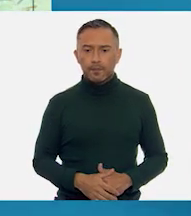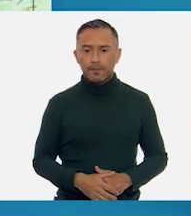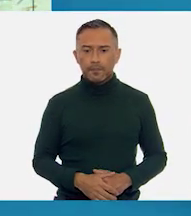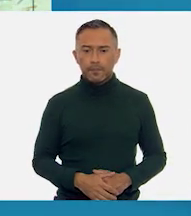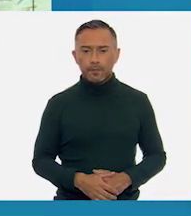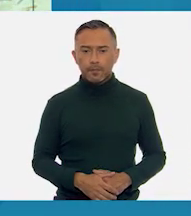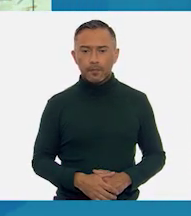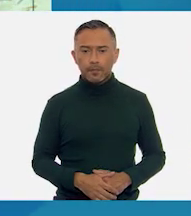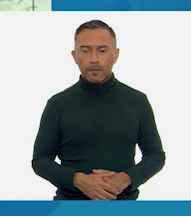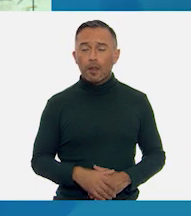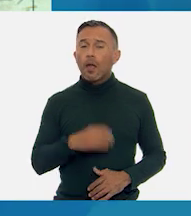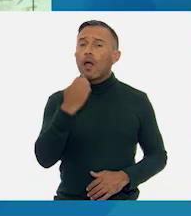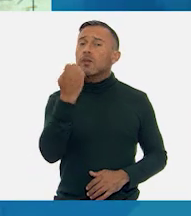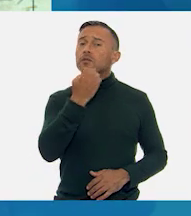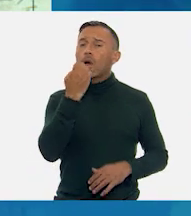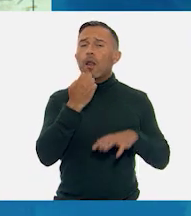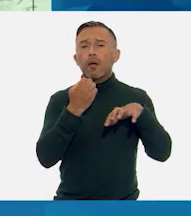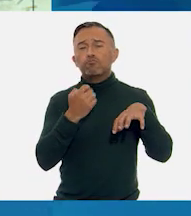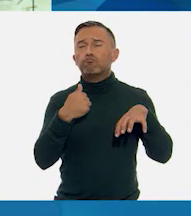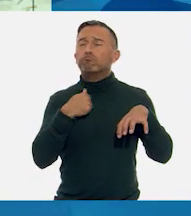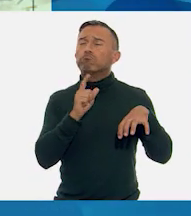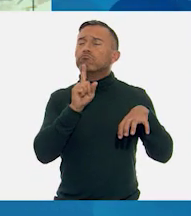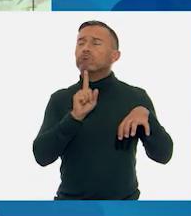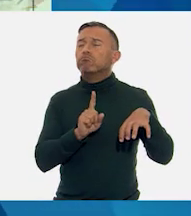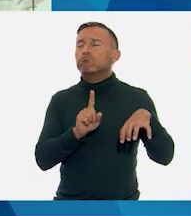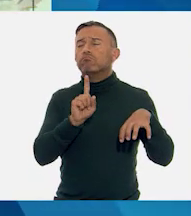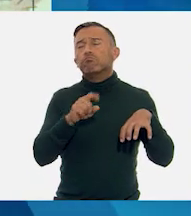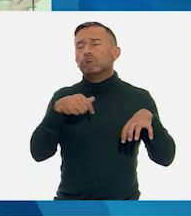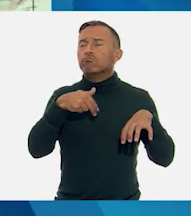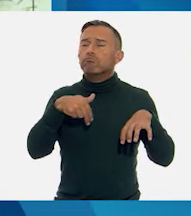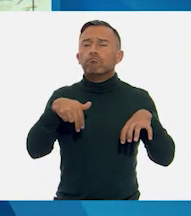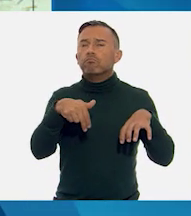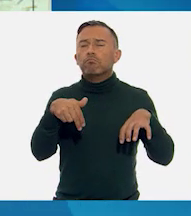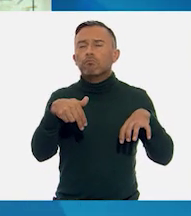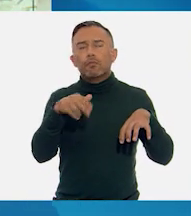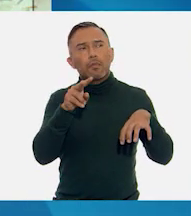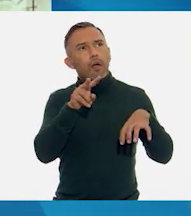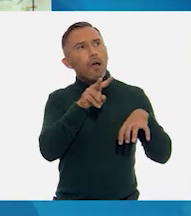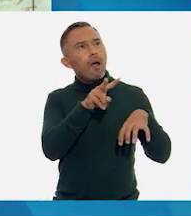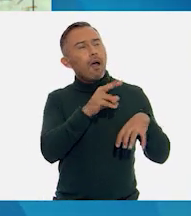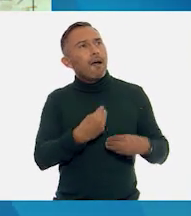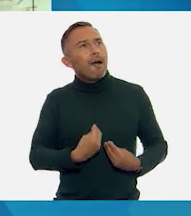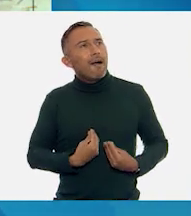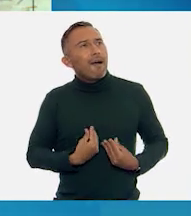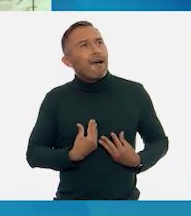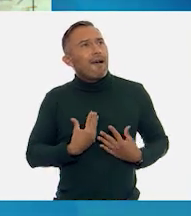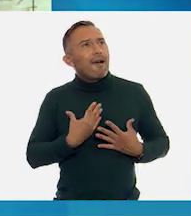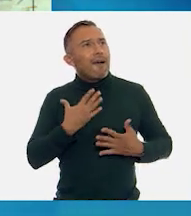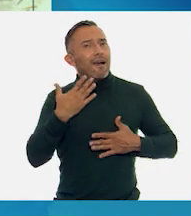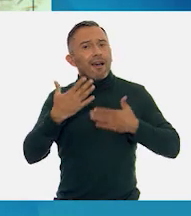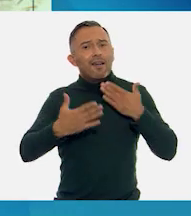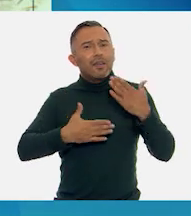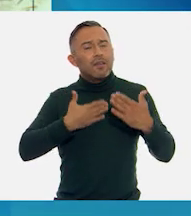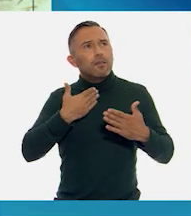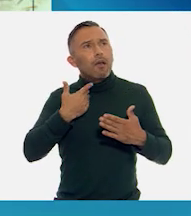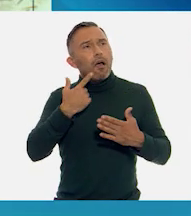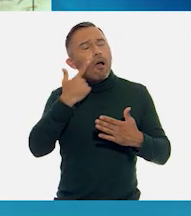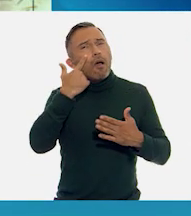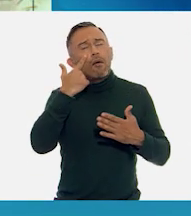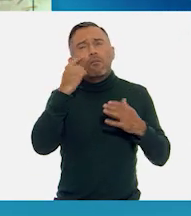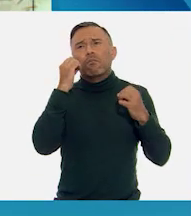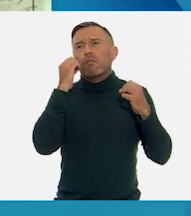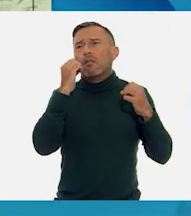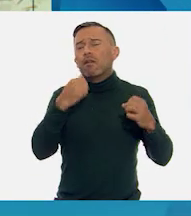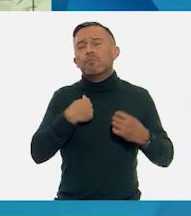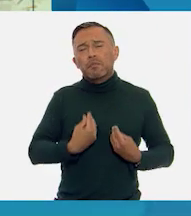Al pasar por la escuela, me llené de alegría. Hace tanto tiempo que está cerca mi vida.